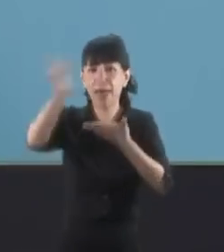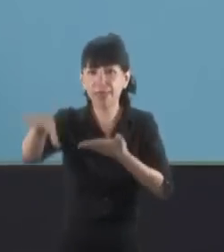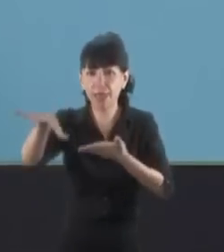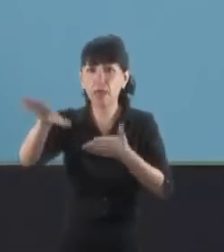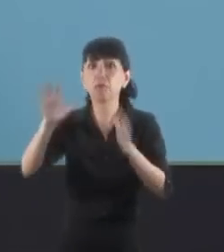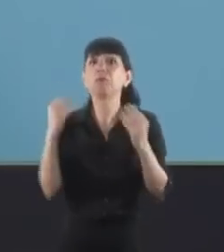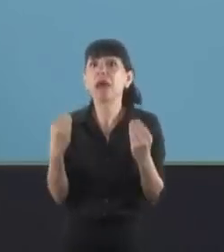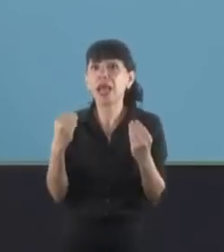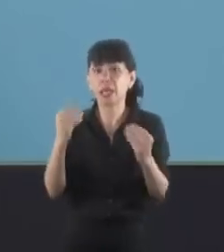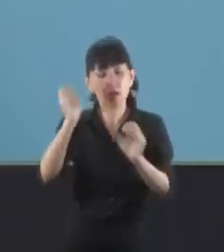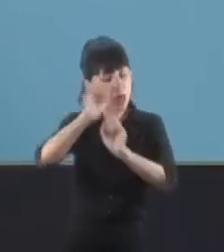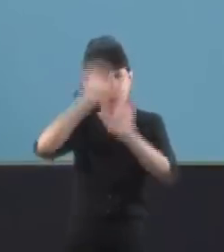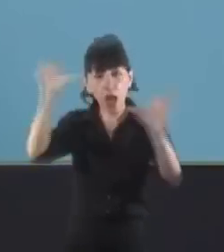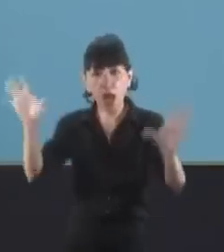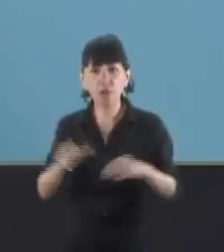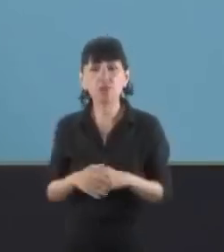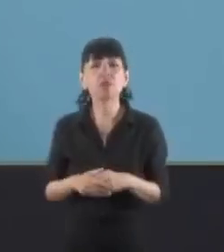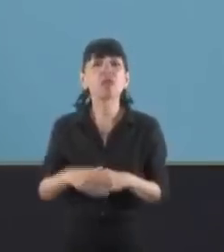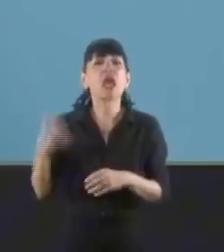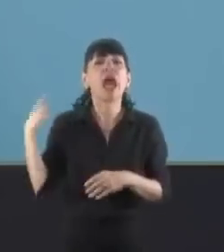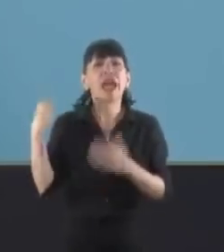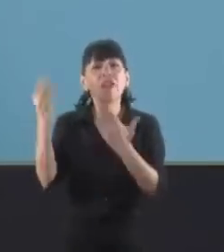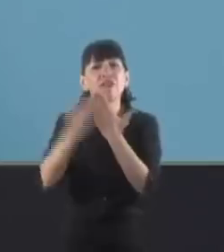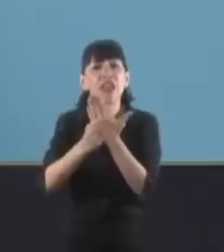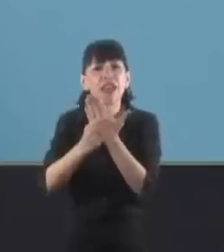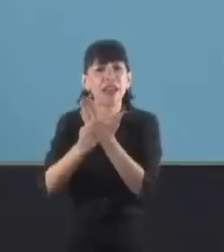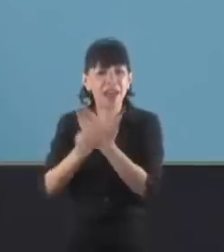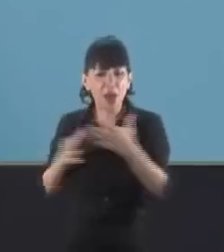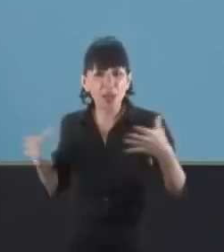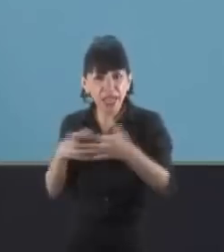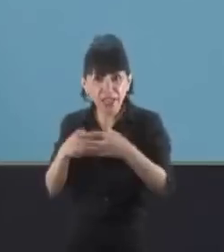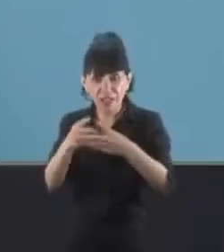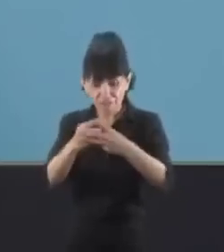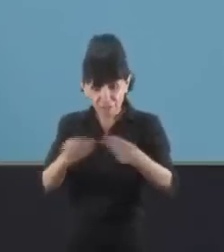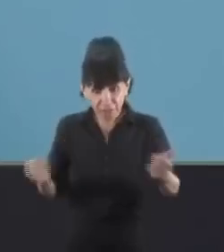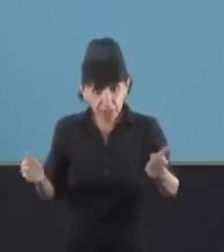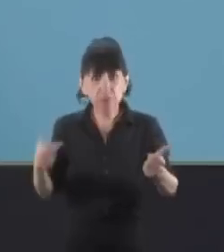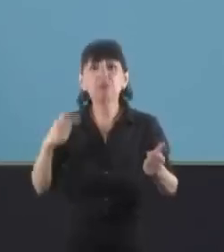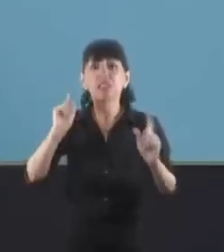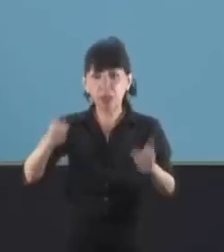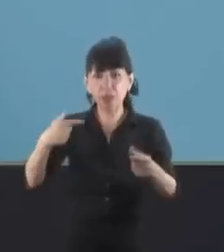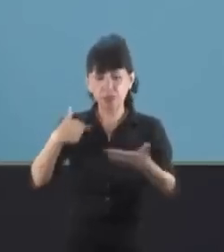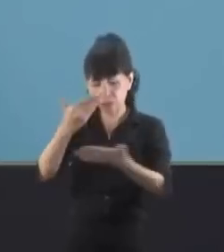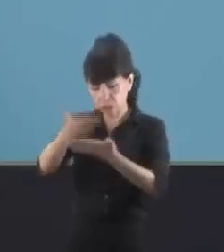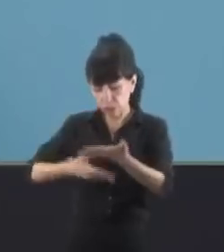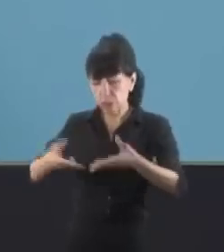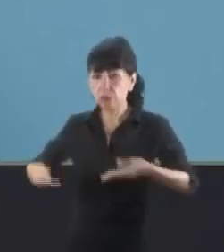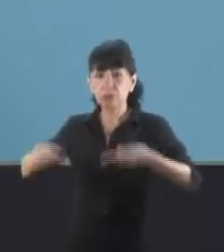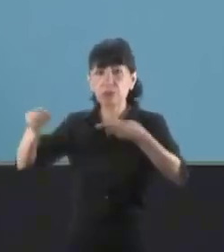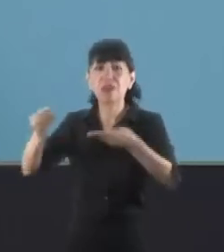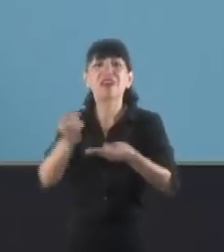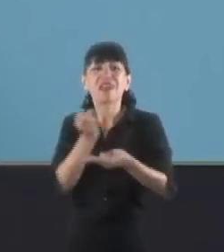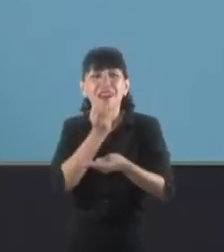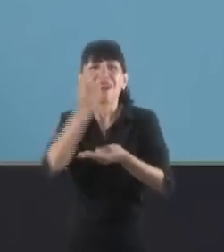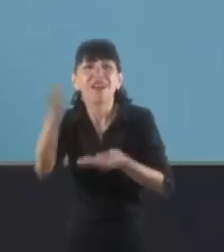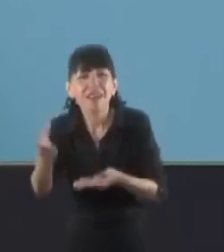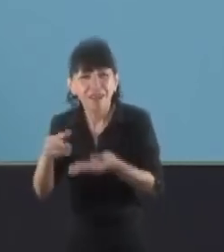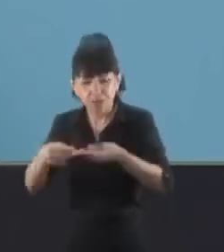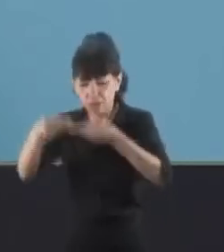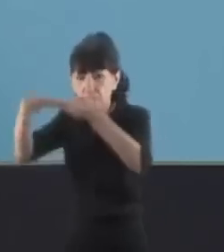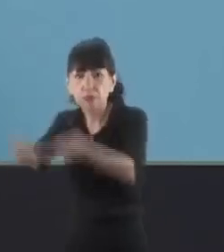la necesidad de hacer el trámite extra, que certificaba la supervivencia de quienes percibían jubilaciones,